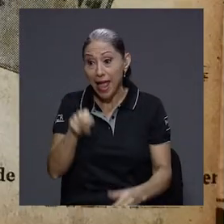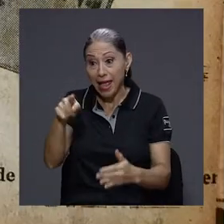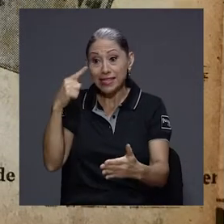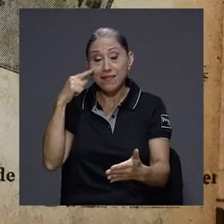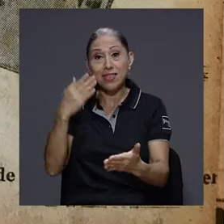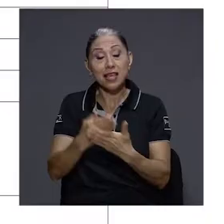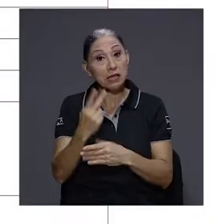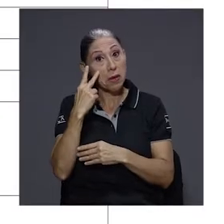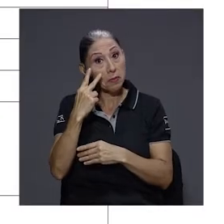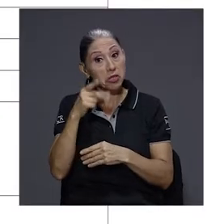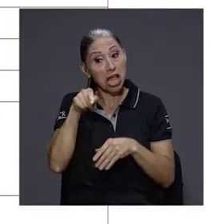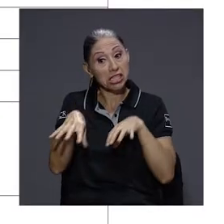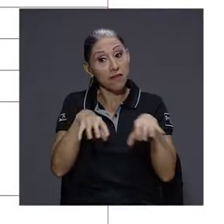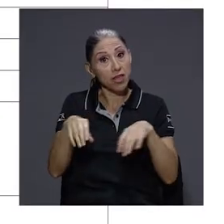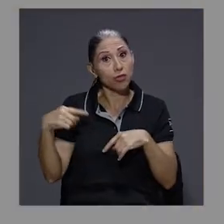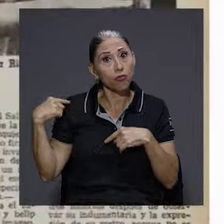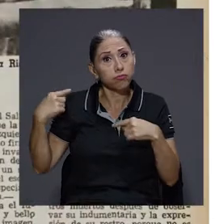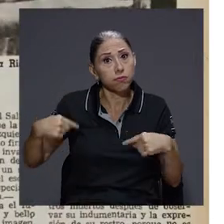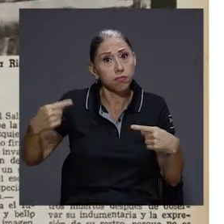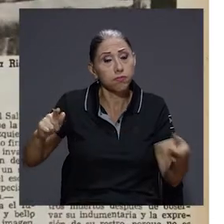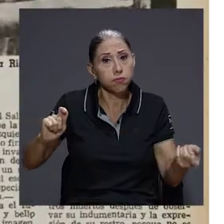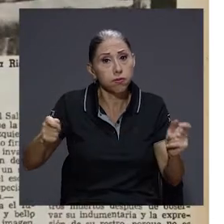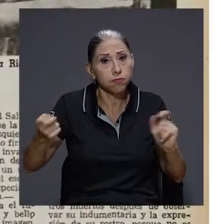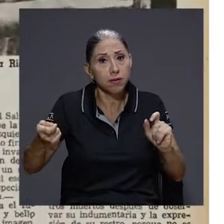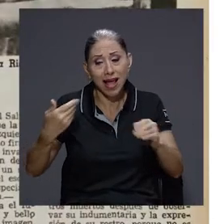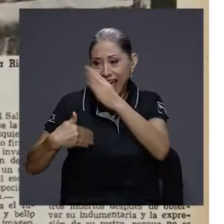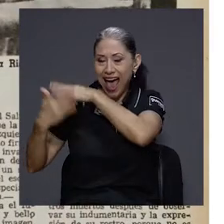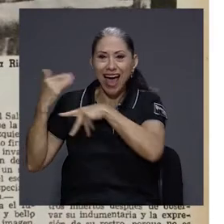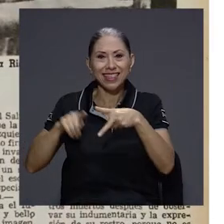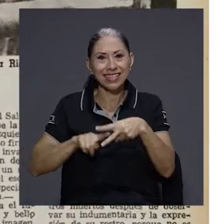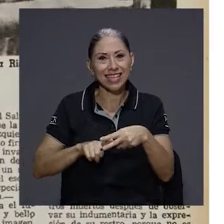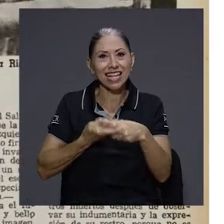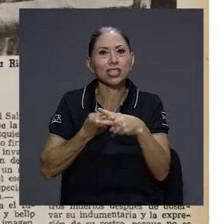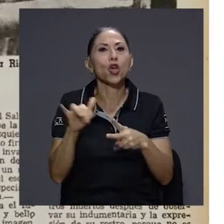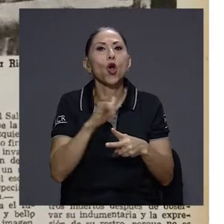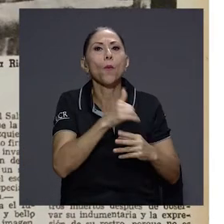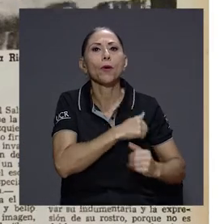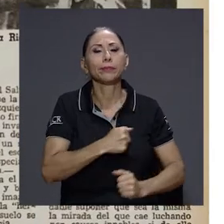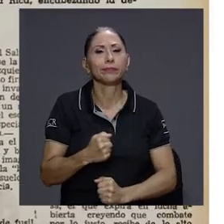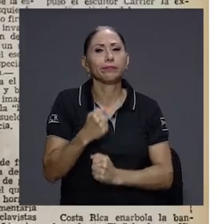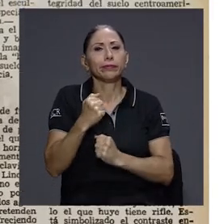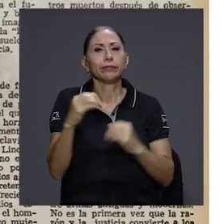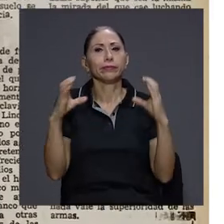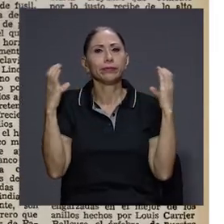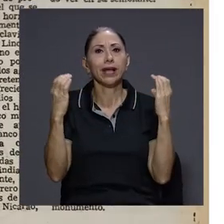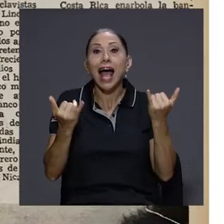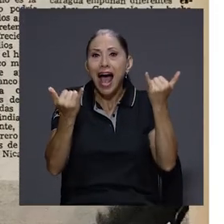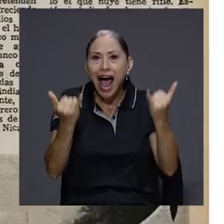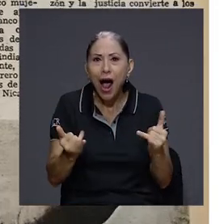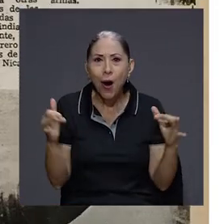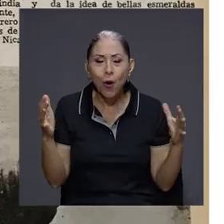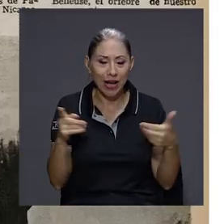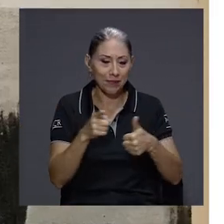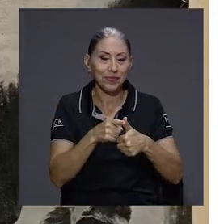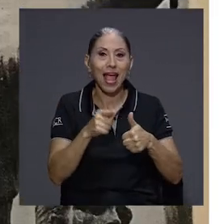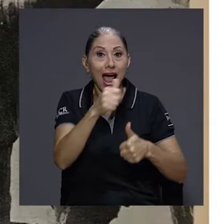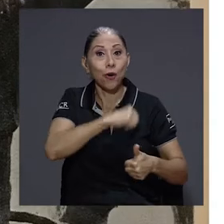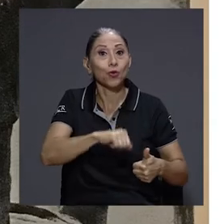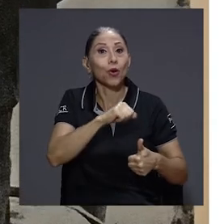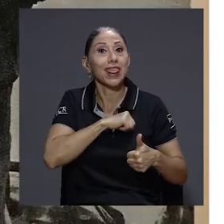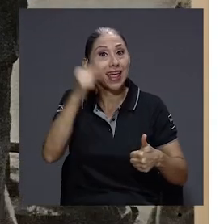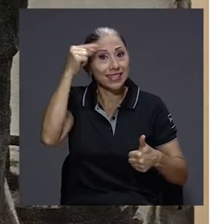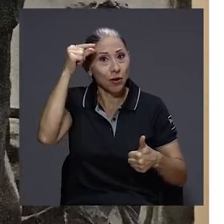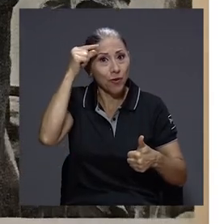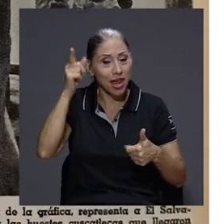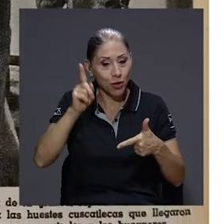variado este evento, el cual inició como una celebración de carácter militar y ahora reúne autoridades gubernamentales, estrecha las